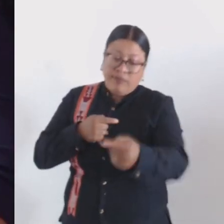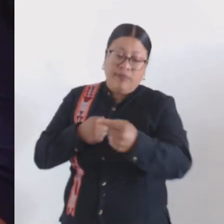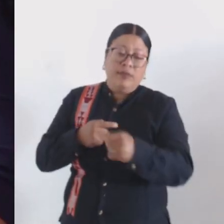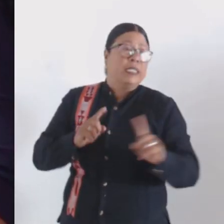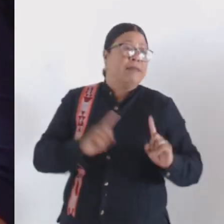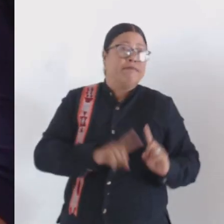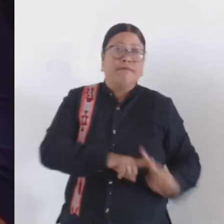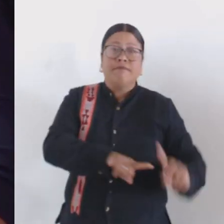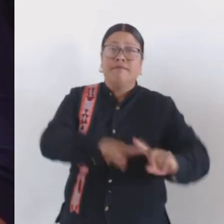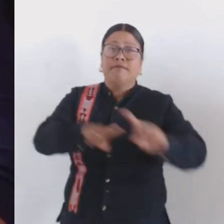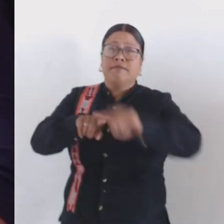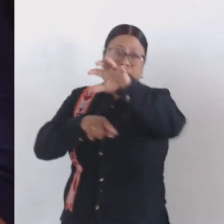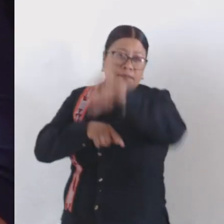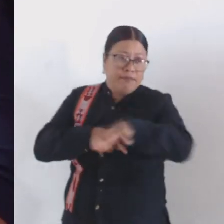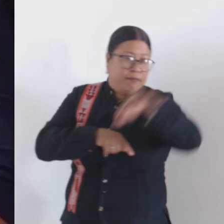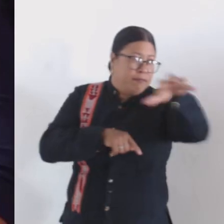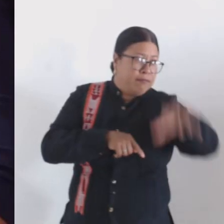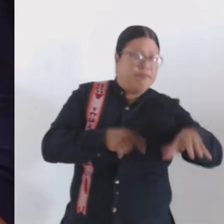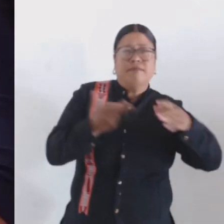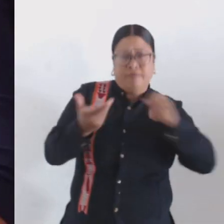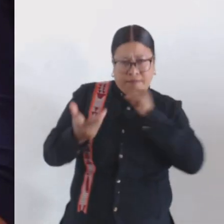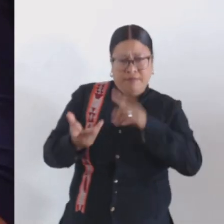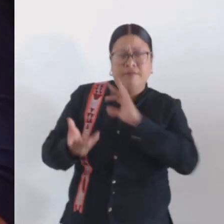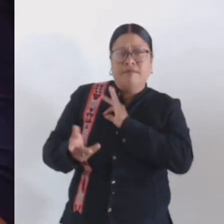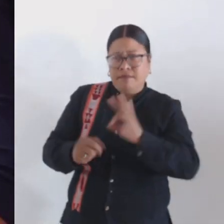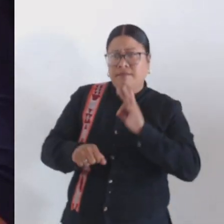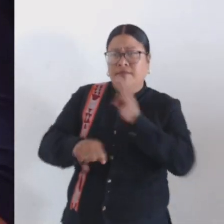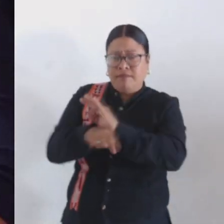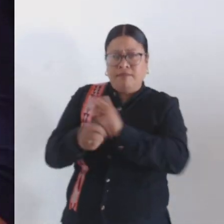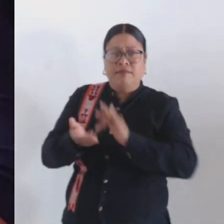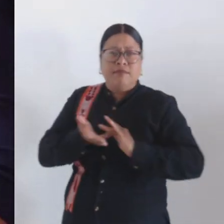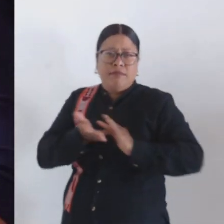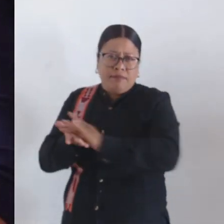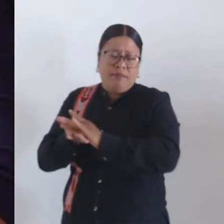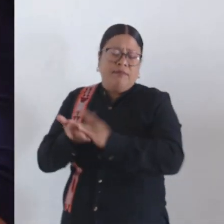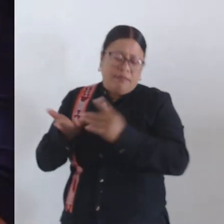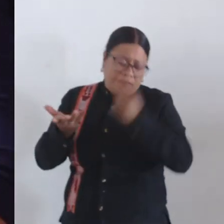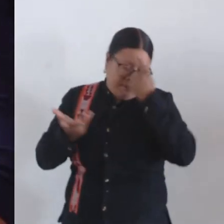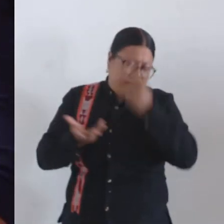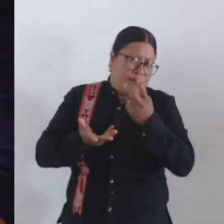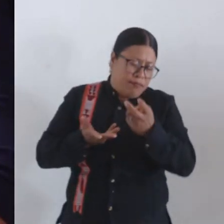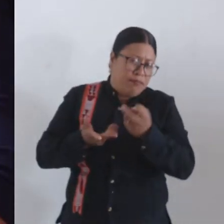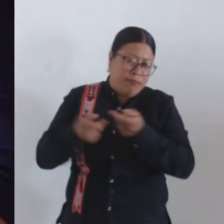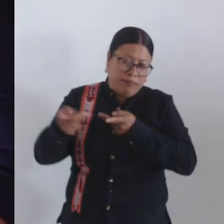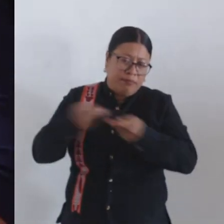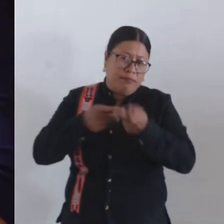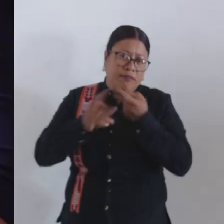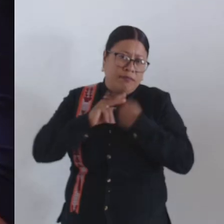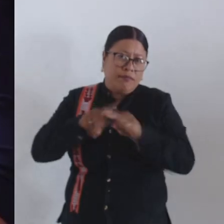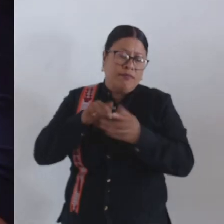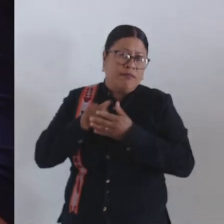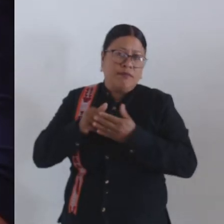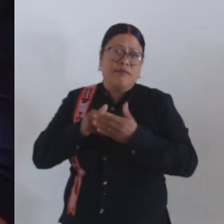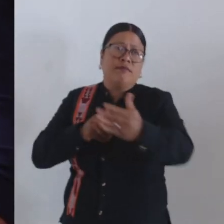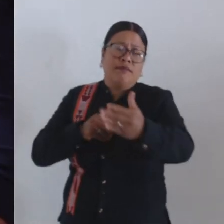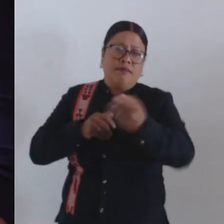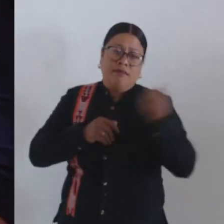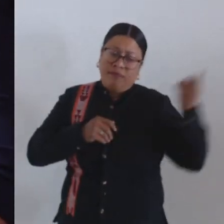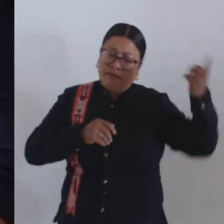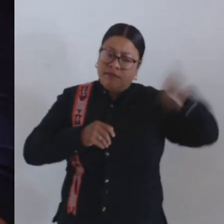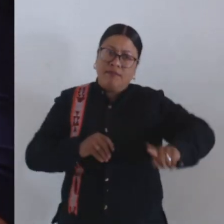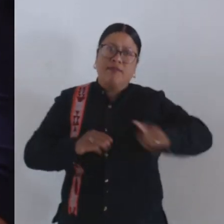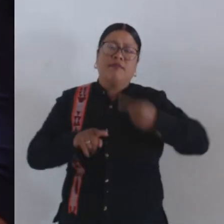diversas áreas o dependencias como tal, les puedan ya dar seguimiento y trámite a todo lo que marca,